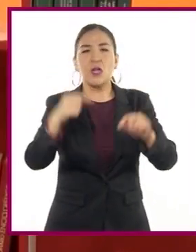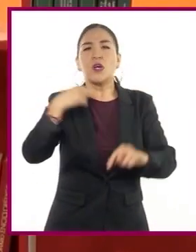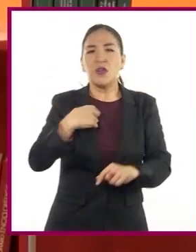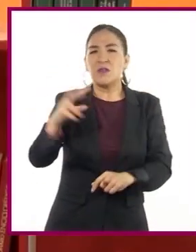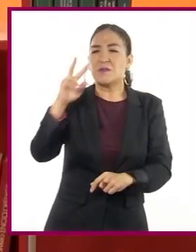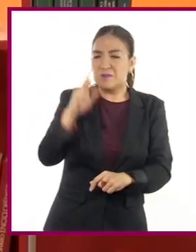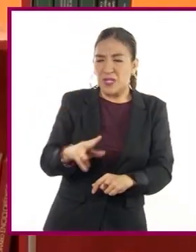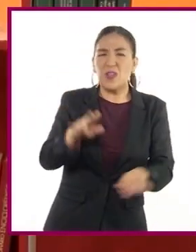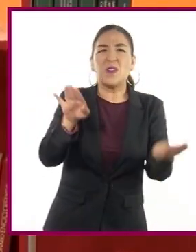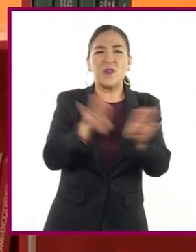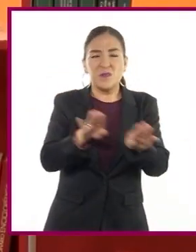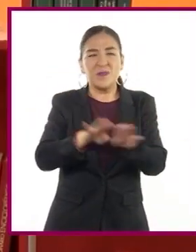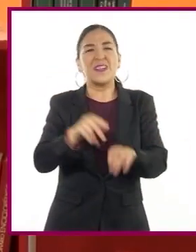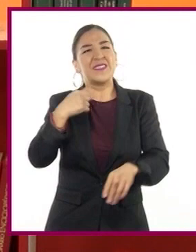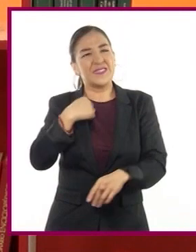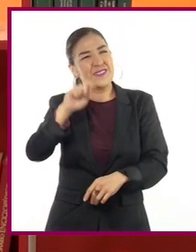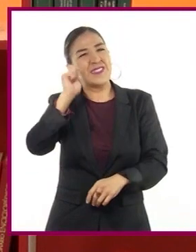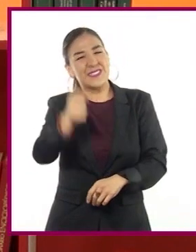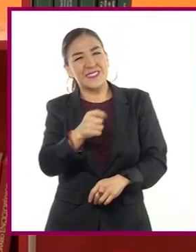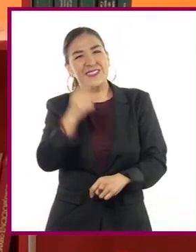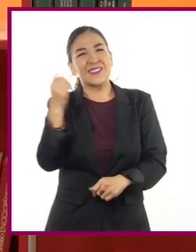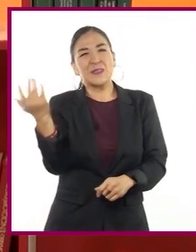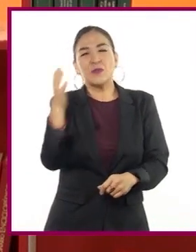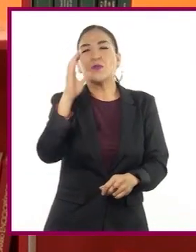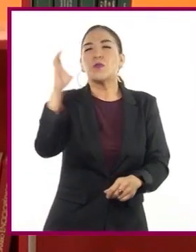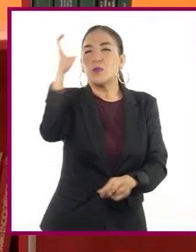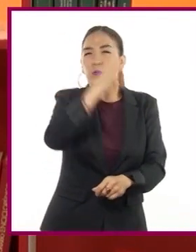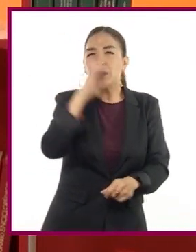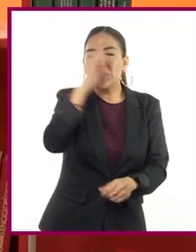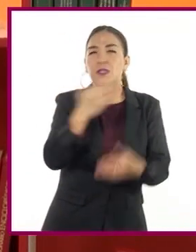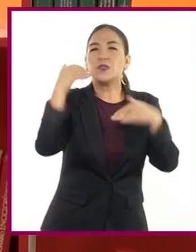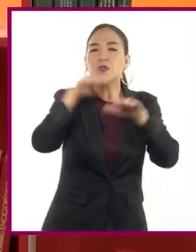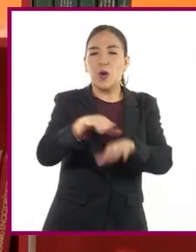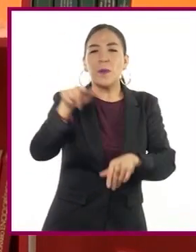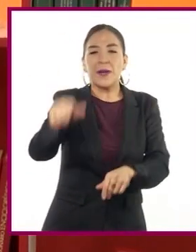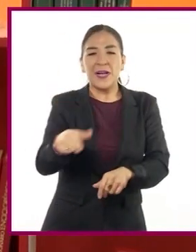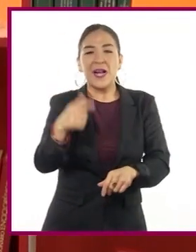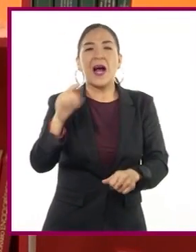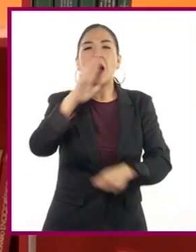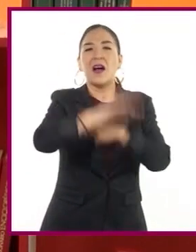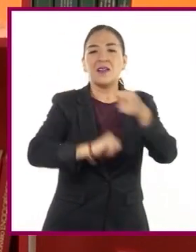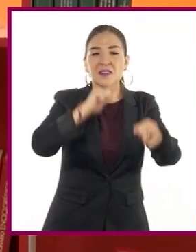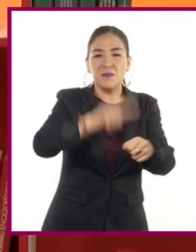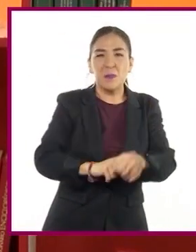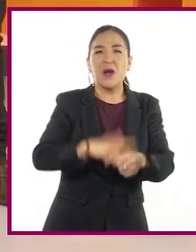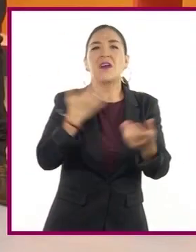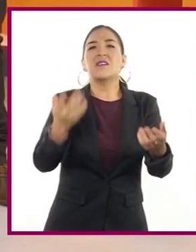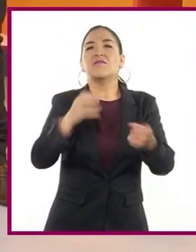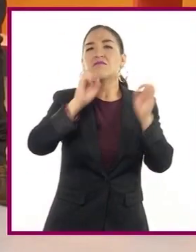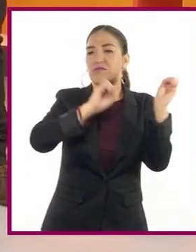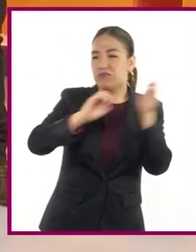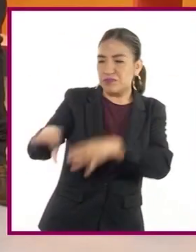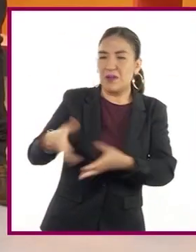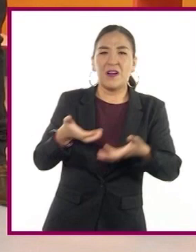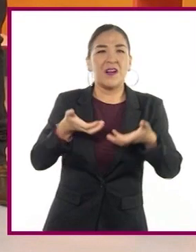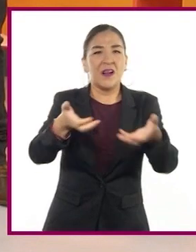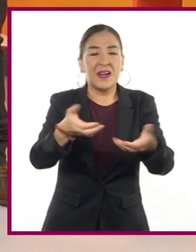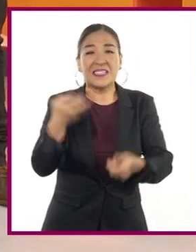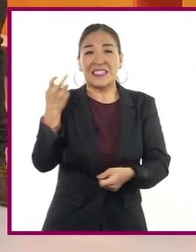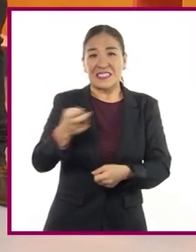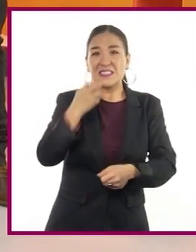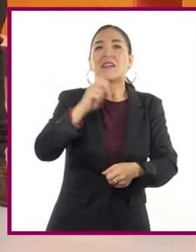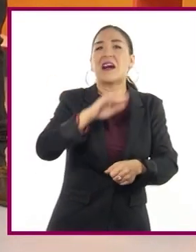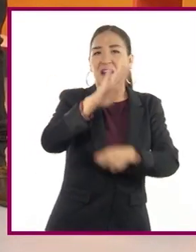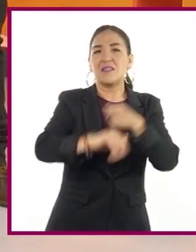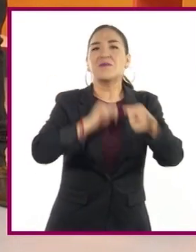me ha llamado la atención el mensaje que nos habla sobre los animales en situación de abandono. Estos animales